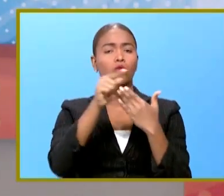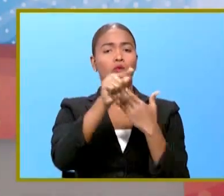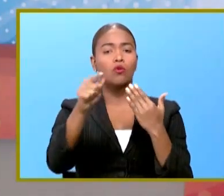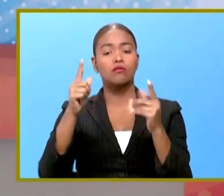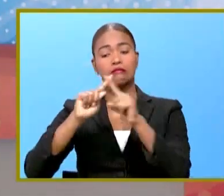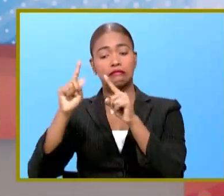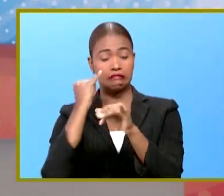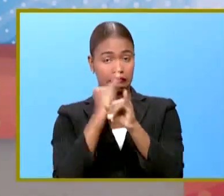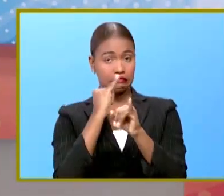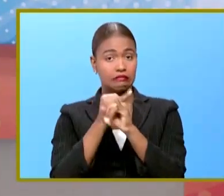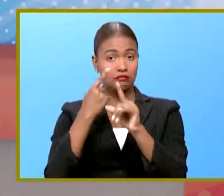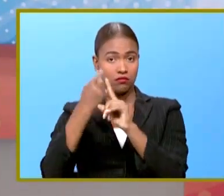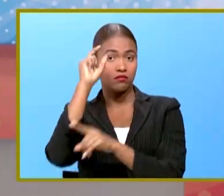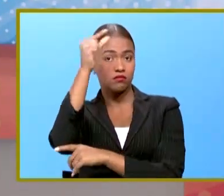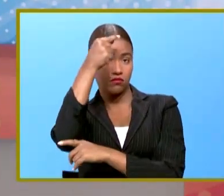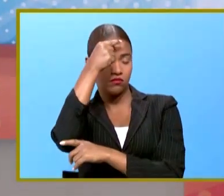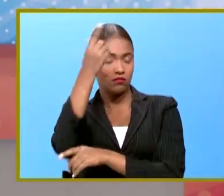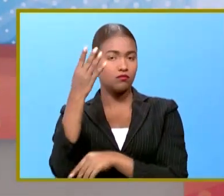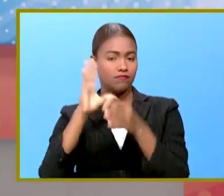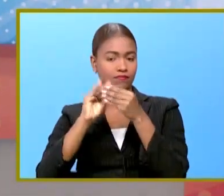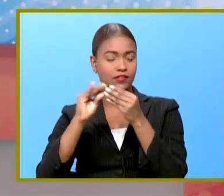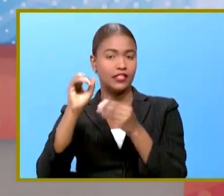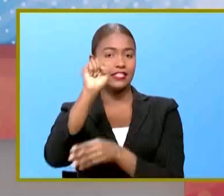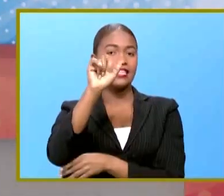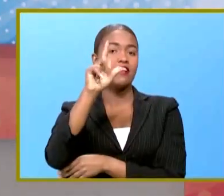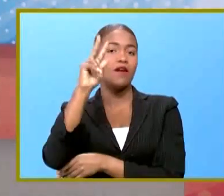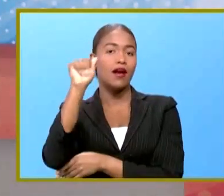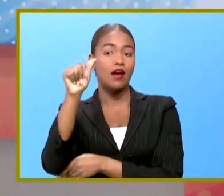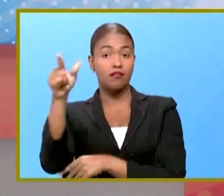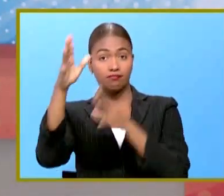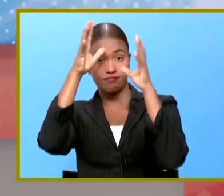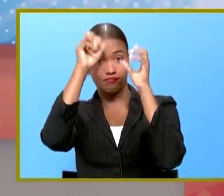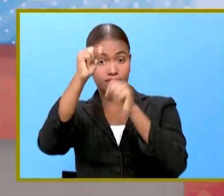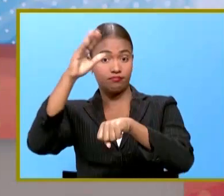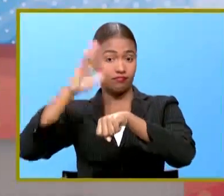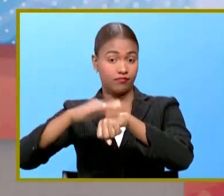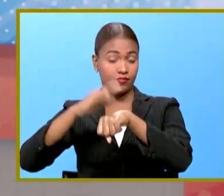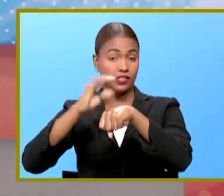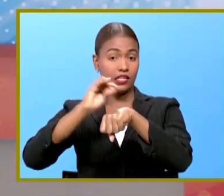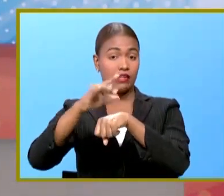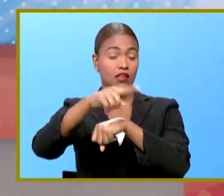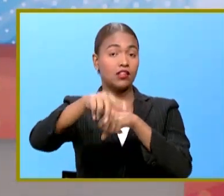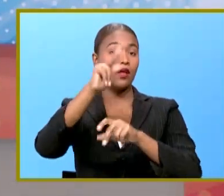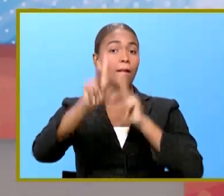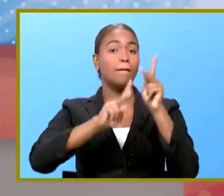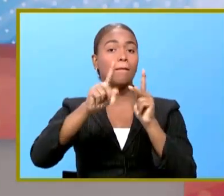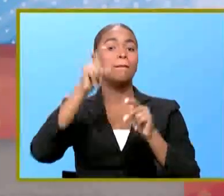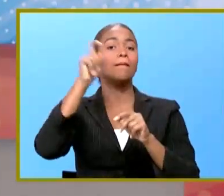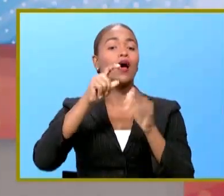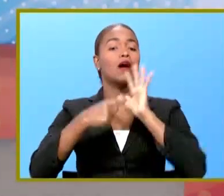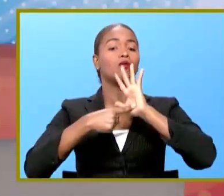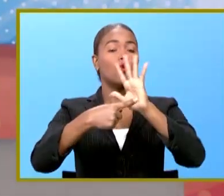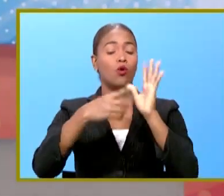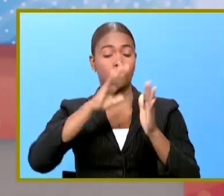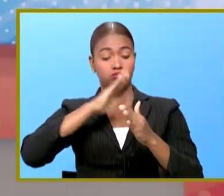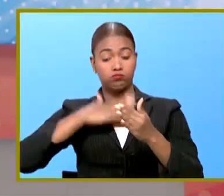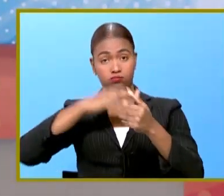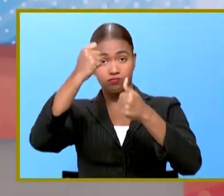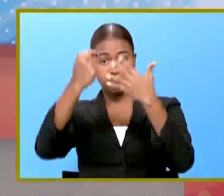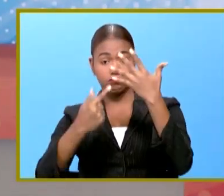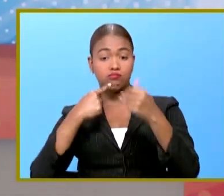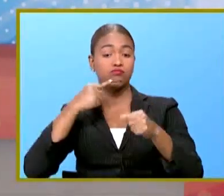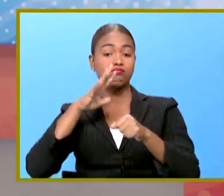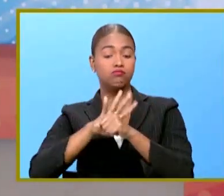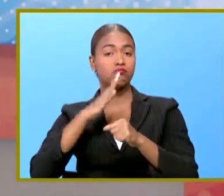las instituciones del Estado. Como nos cuenta Silvia Infante, el mandatario advirtió a los funcionarios que deben presentar sus declaraciones